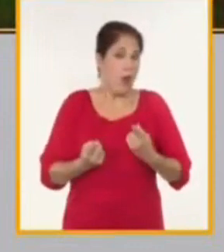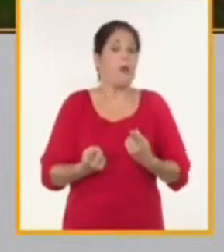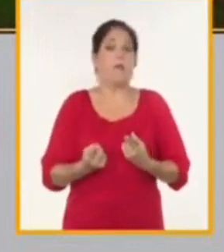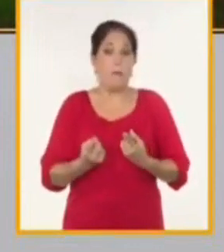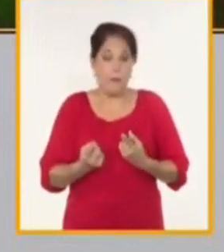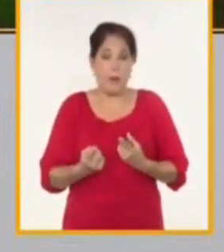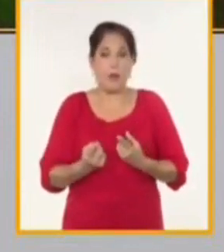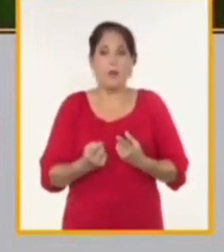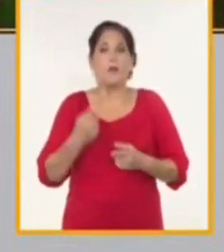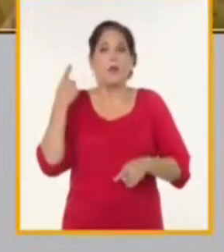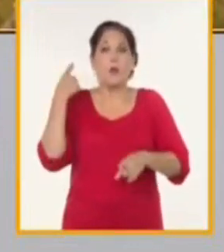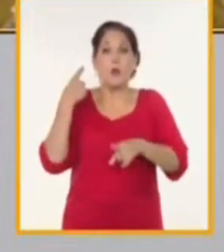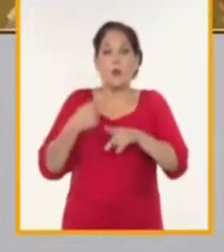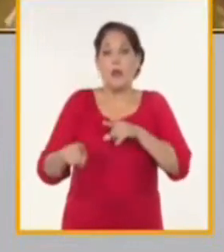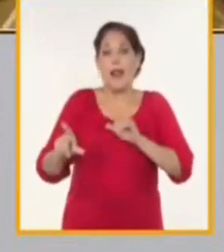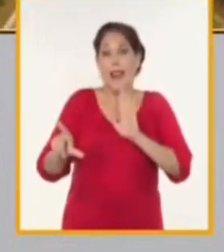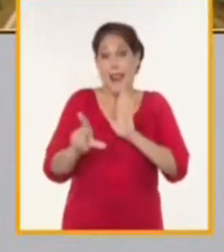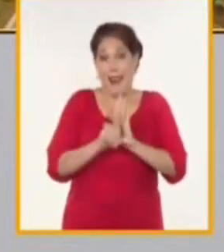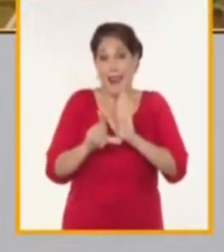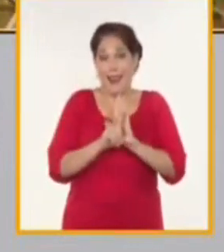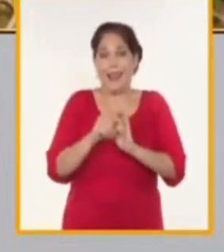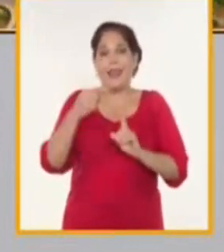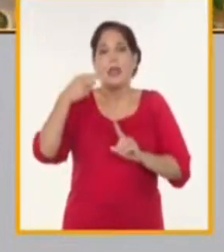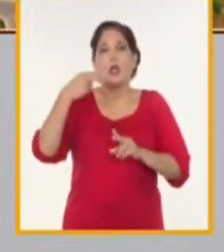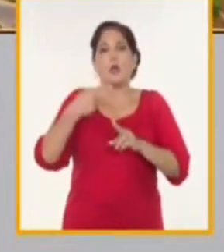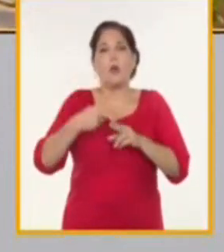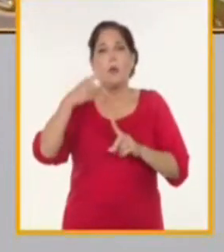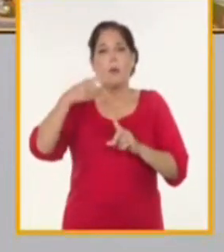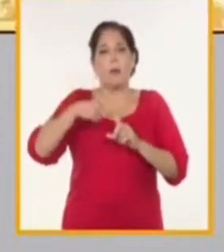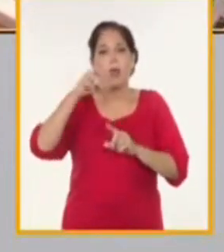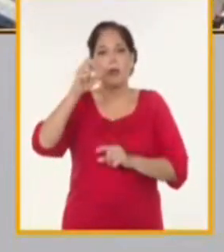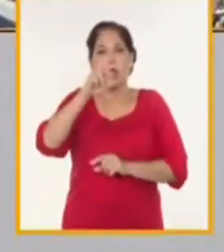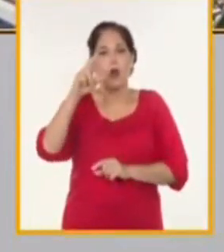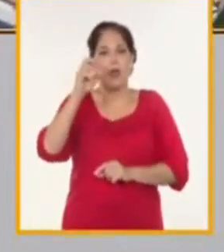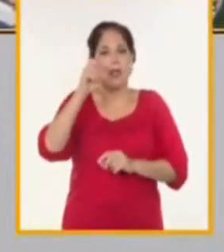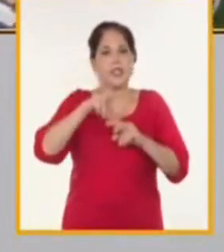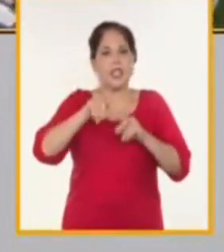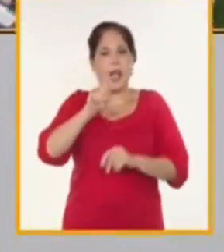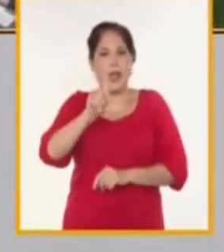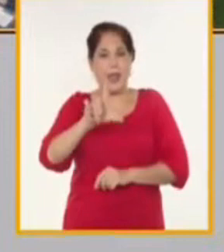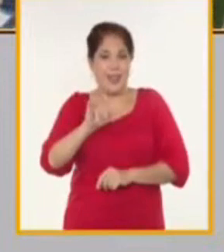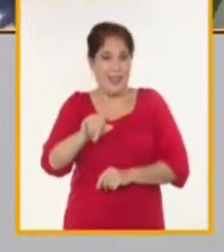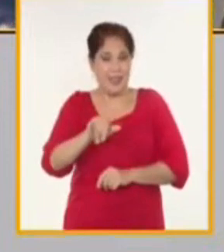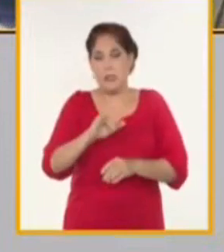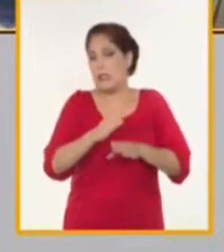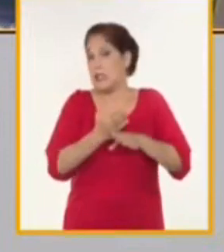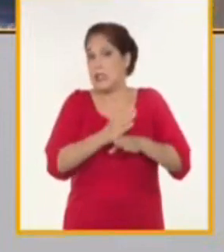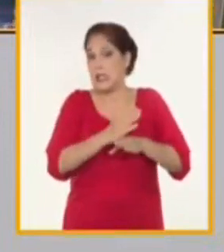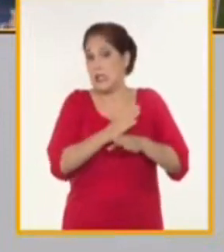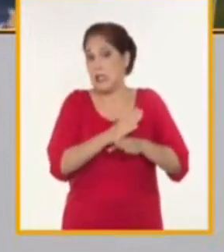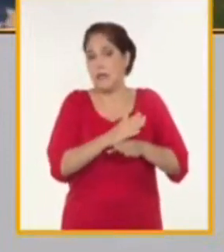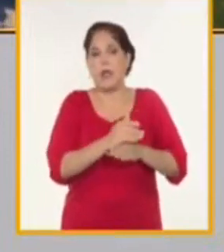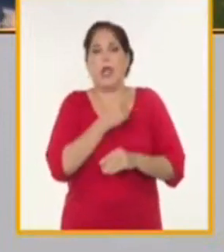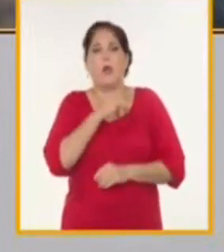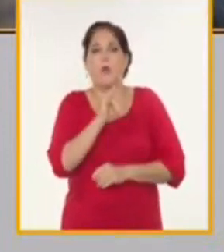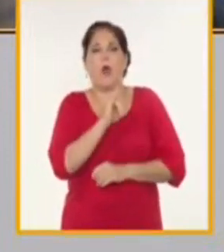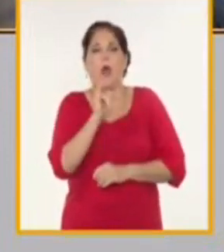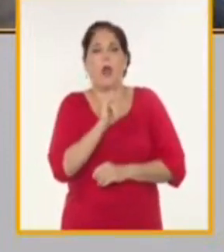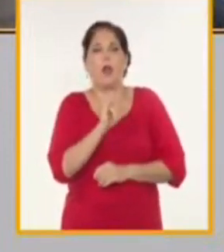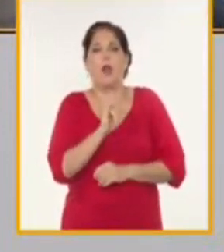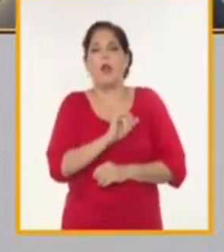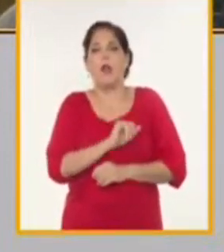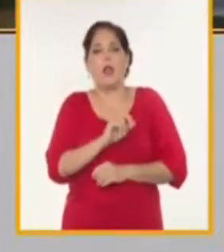extraterritorialidad de la ley Torricelli, que es un, como parte del andamiaje del bloqueo económico, comercial y financiero que